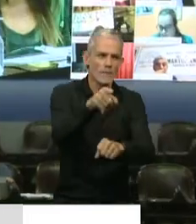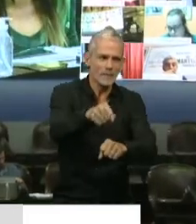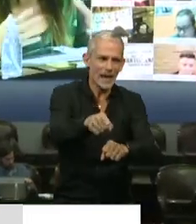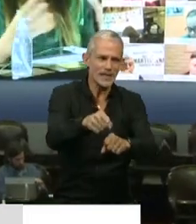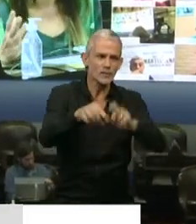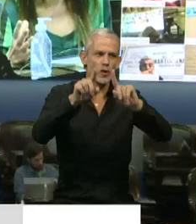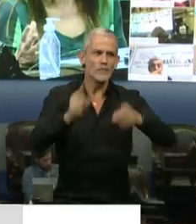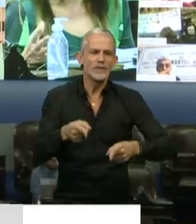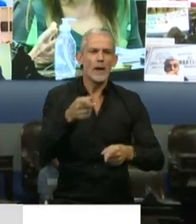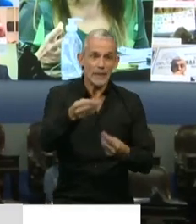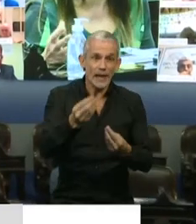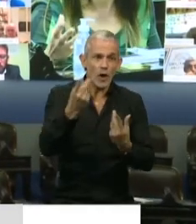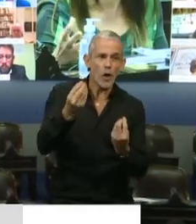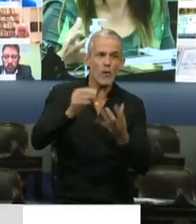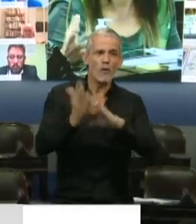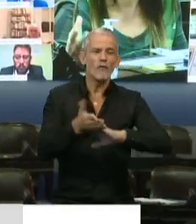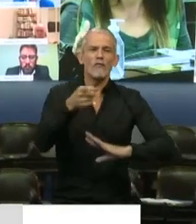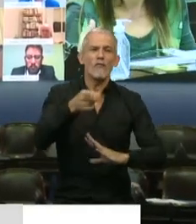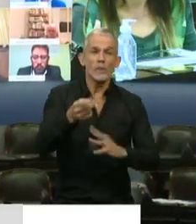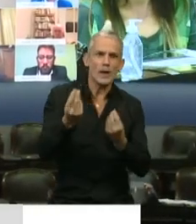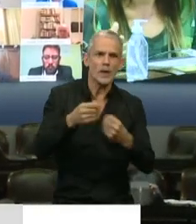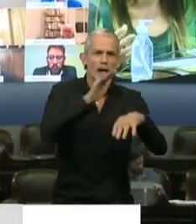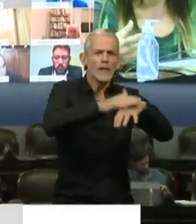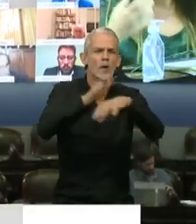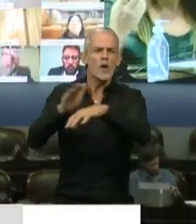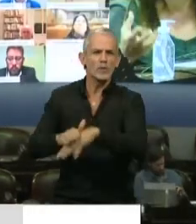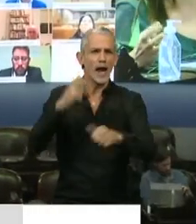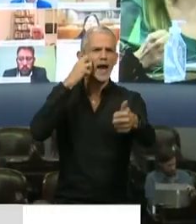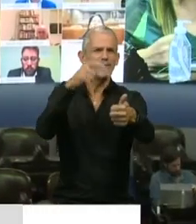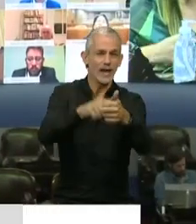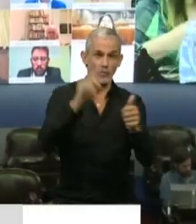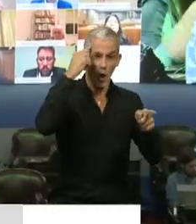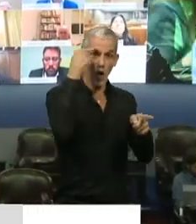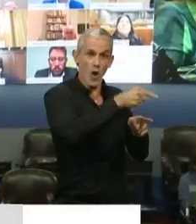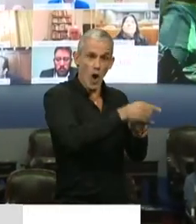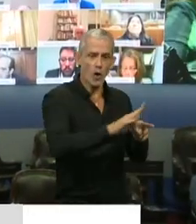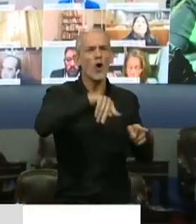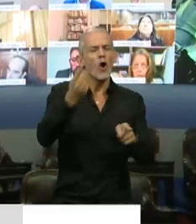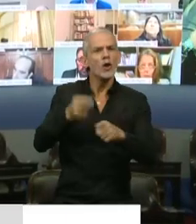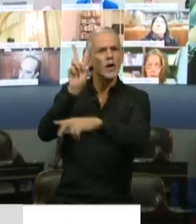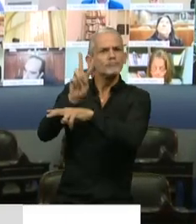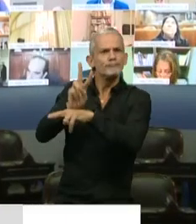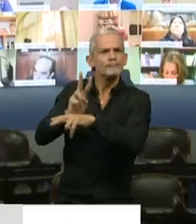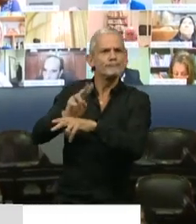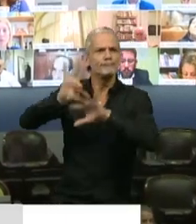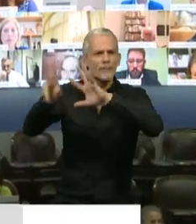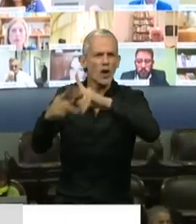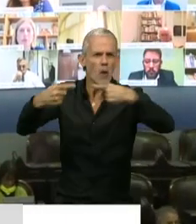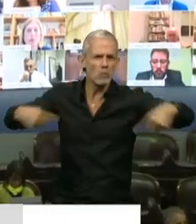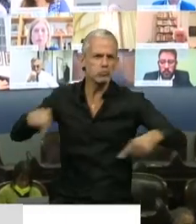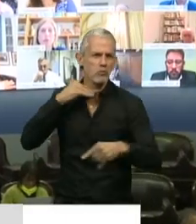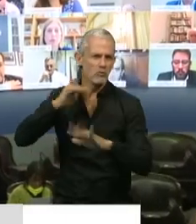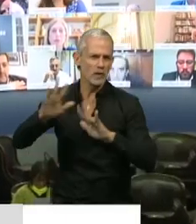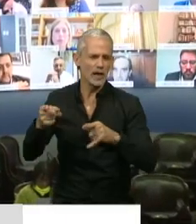problemas que no sabemos cómo hacernos cargo. Cómo hacernos cargo de la vejez, cómo hacernos cargo de la locura, cómo hacernos cargo de quienes cometen delitos. Y entonces